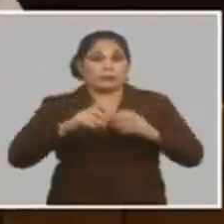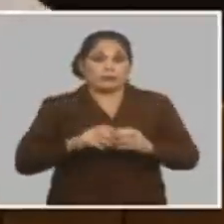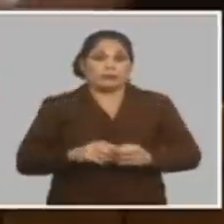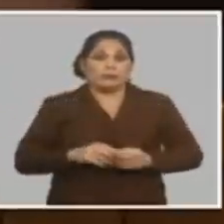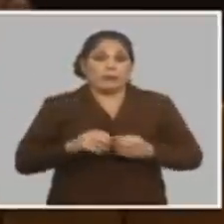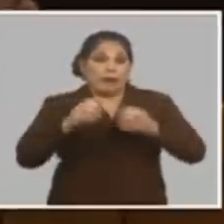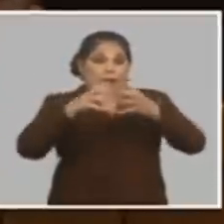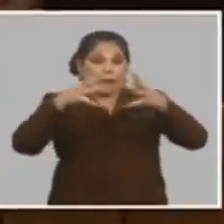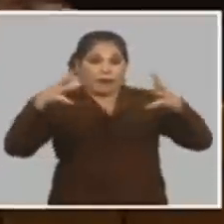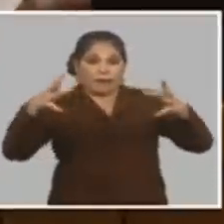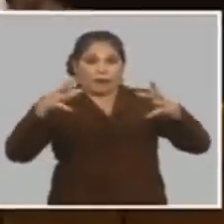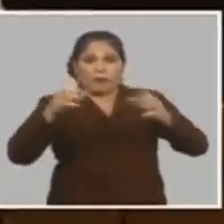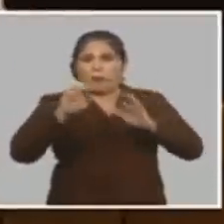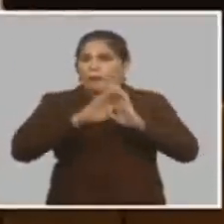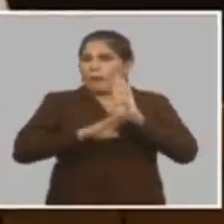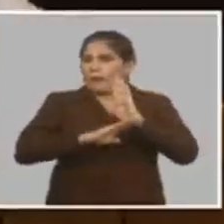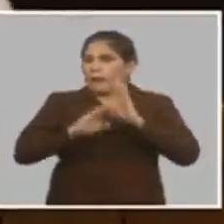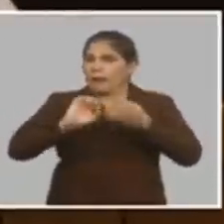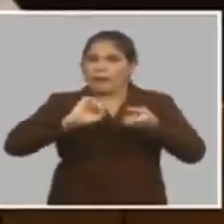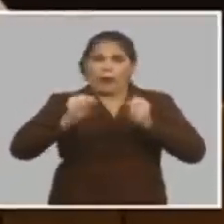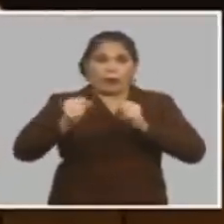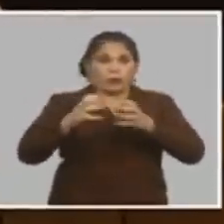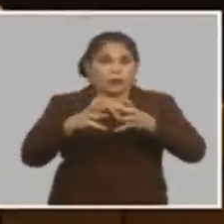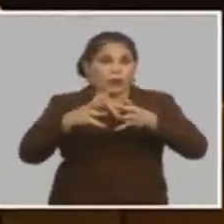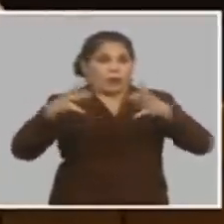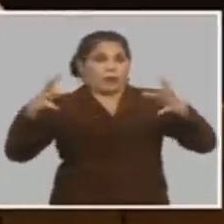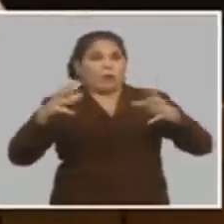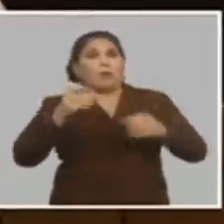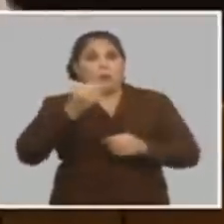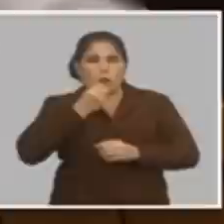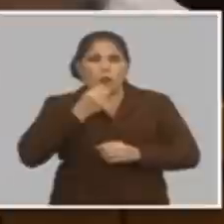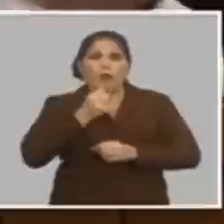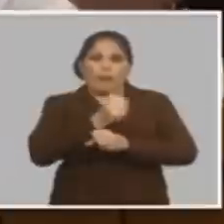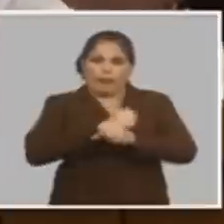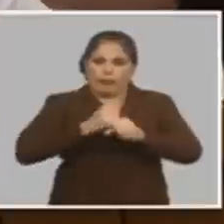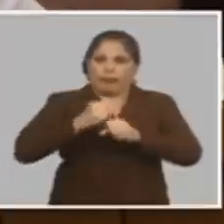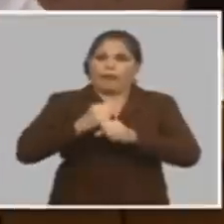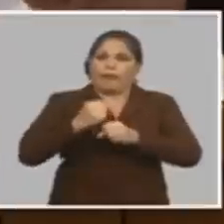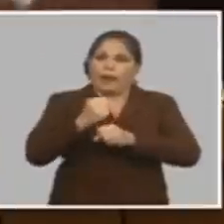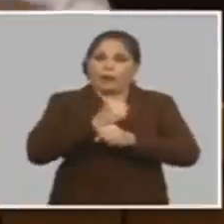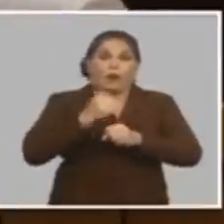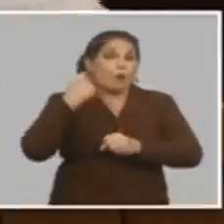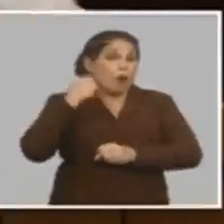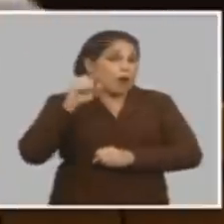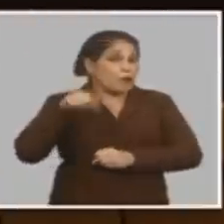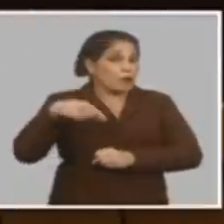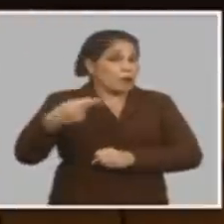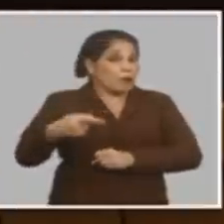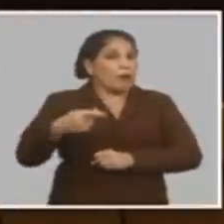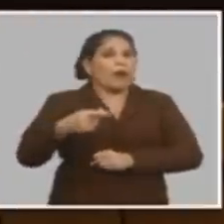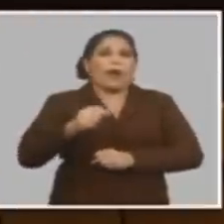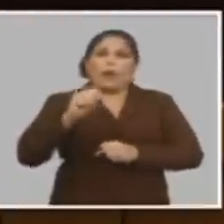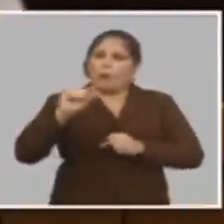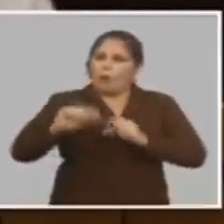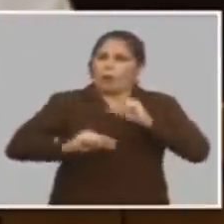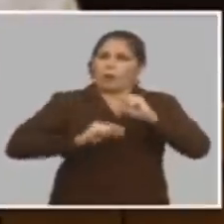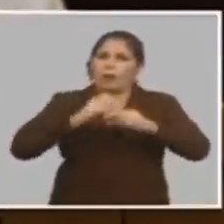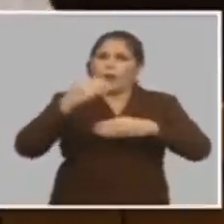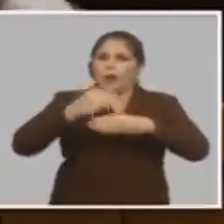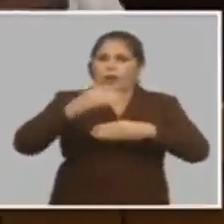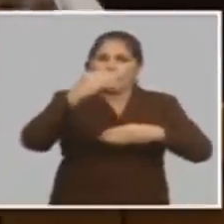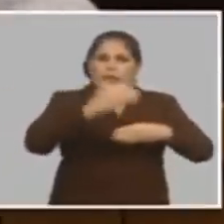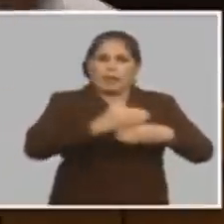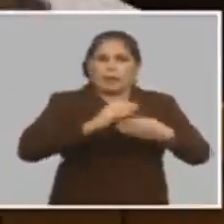y cualquier medida para controlar la inflación es válida a cuando pase un año le iremos quitando límites a la